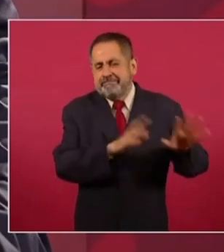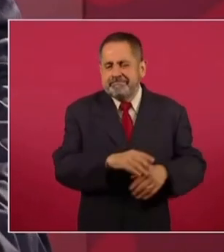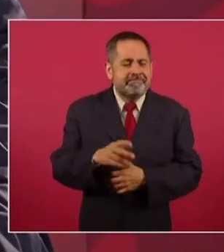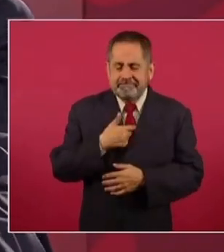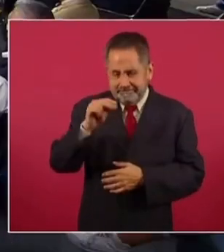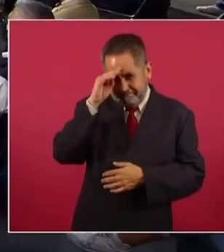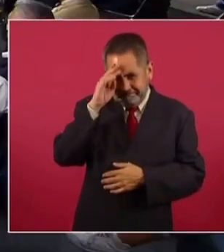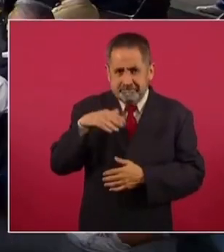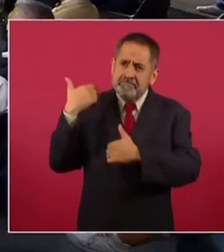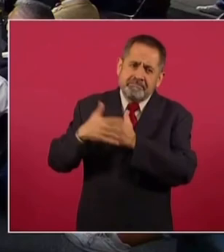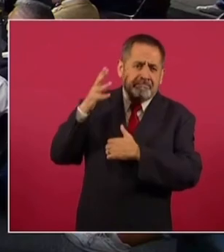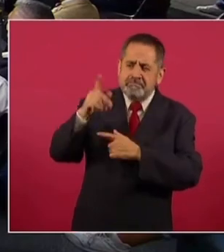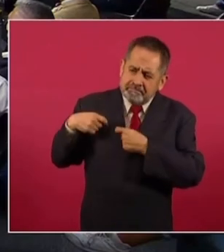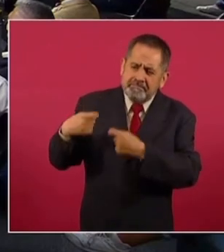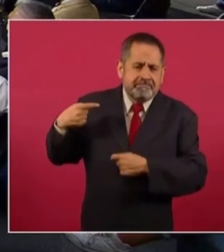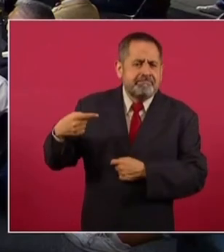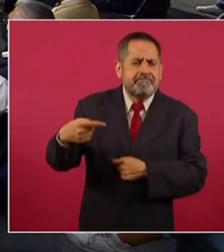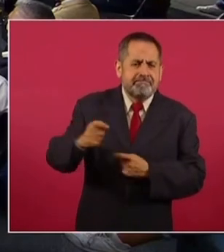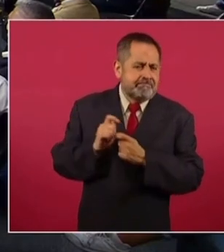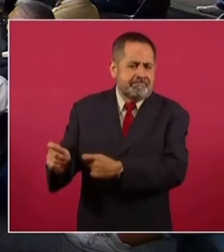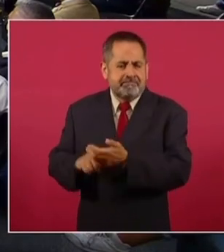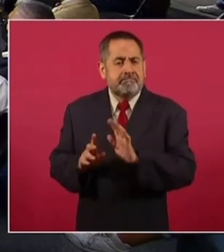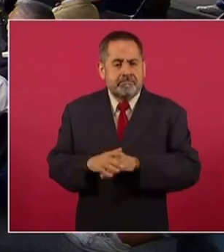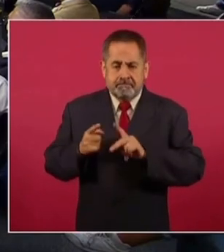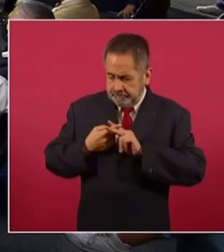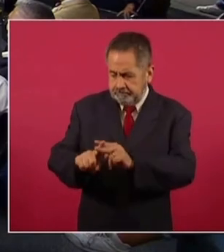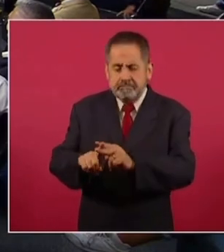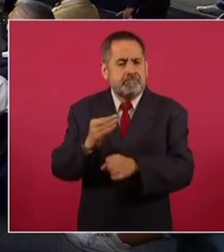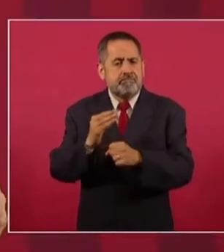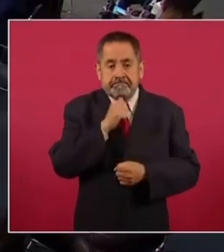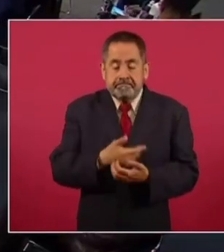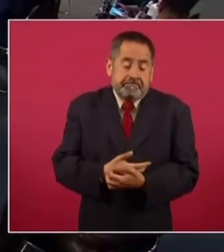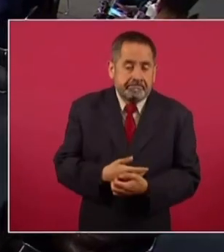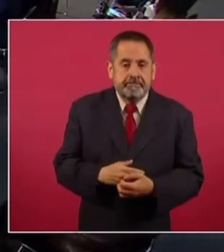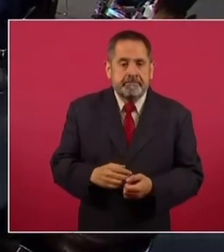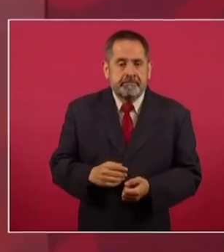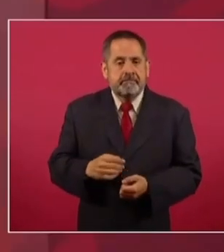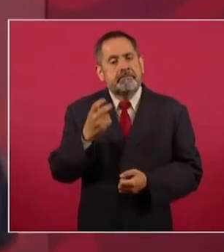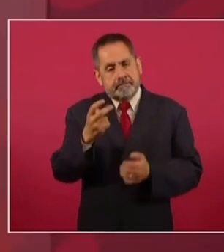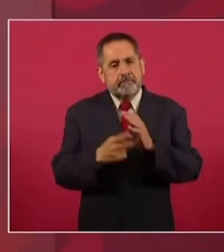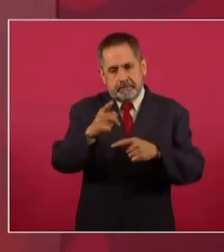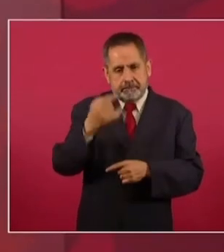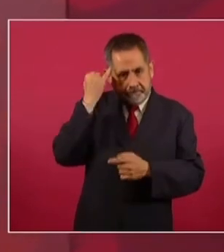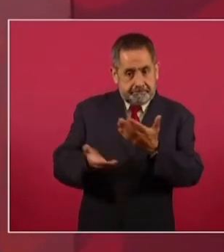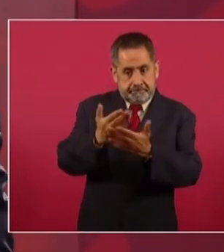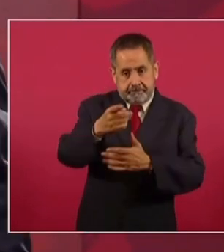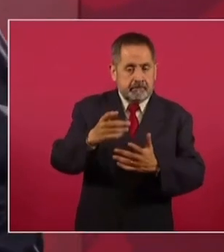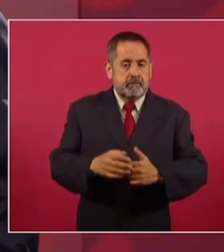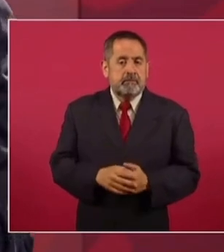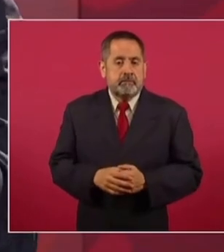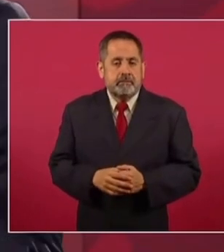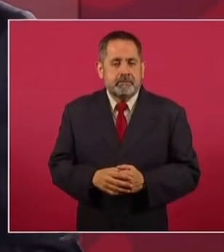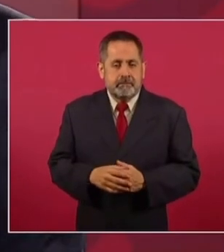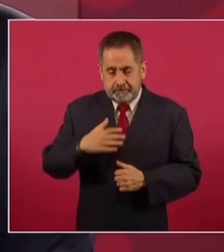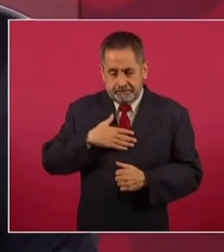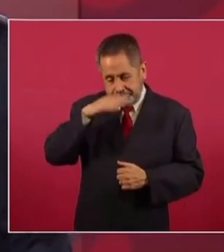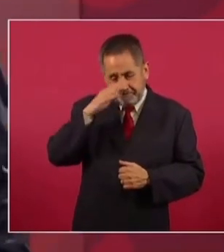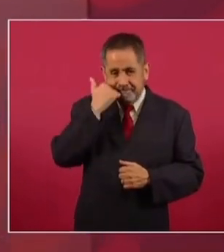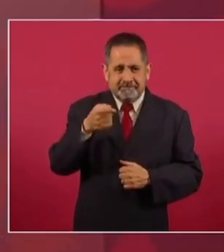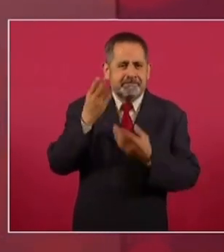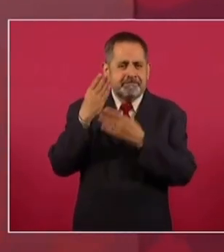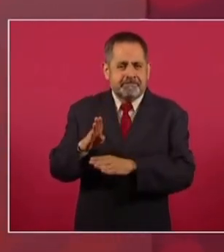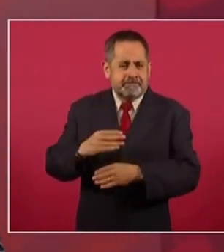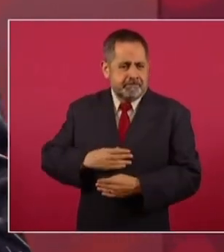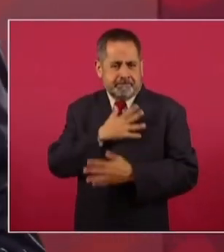No, ya vendrán otros. Porque nosotros estamos sentando las bases para la transformación. Entonces, regresando a tu planteamiento, ¿qué queremos con el Banco